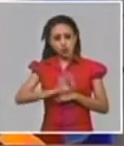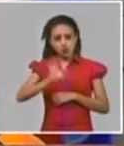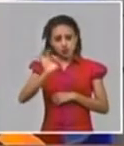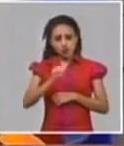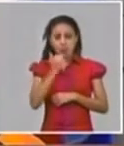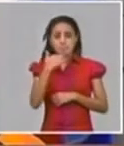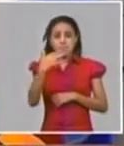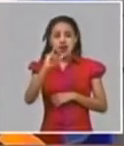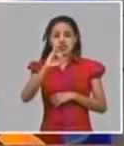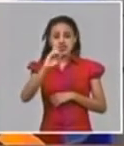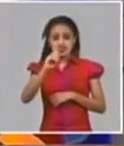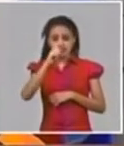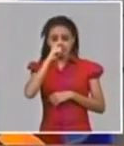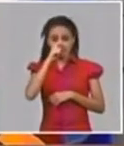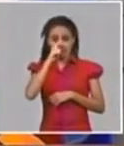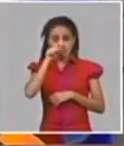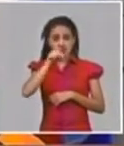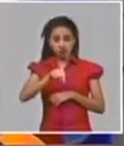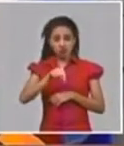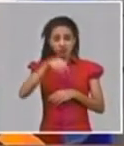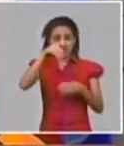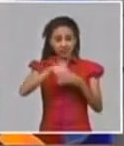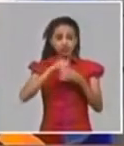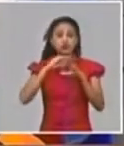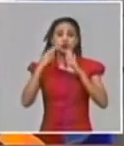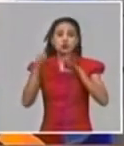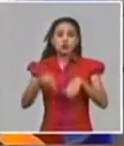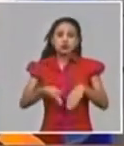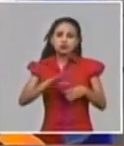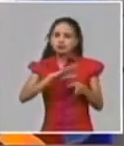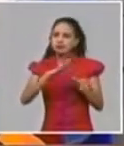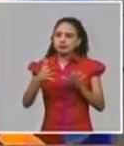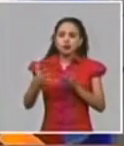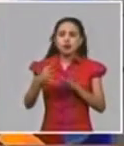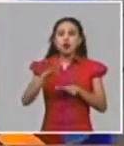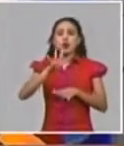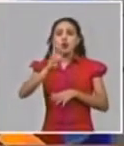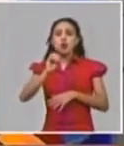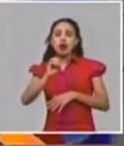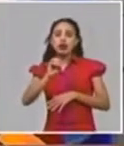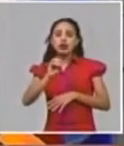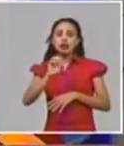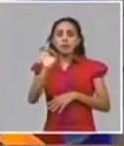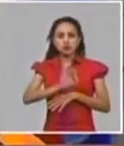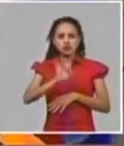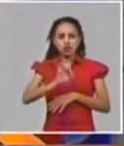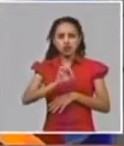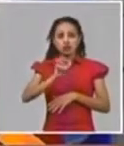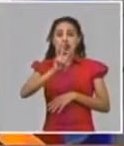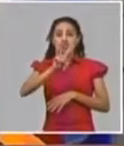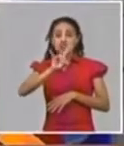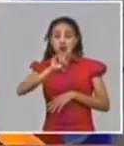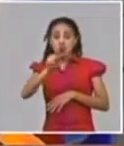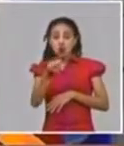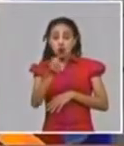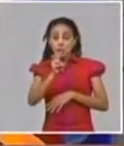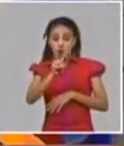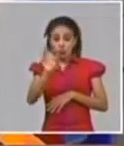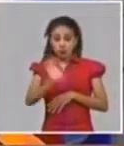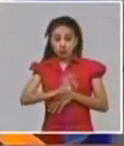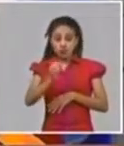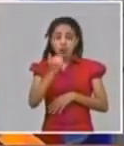fallecidos pero más aproximadamente el 40% el 39,2% exactamente tenía más de 80 años